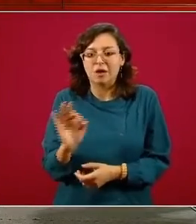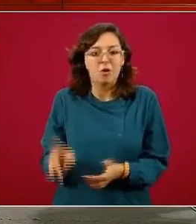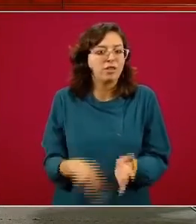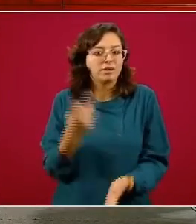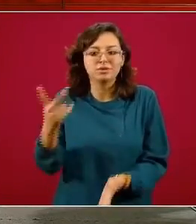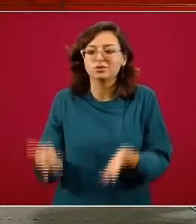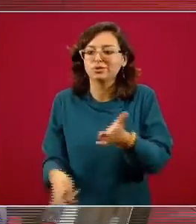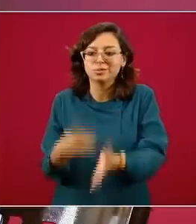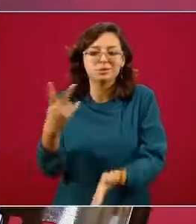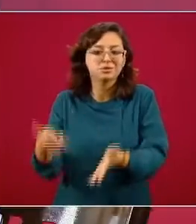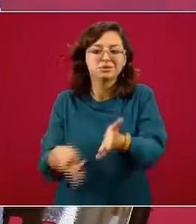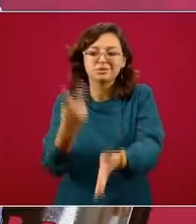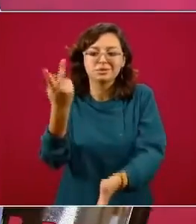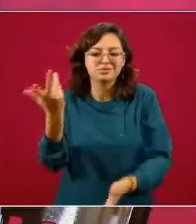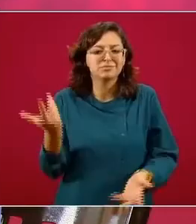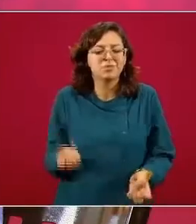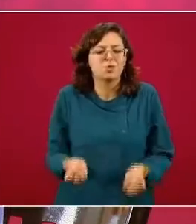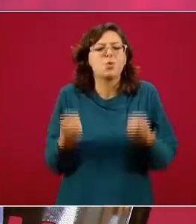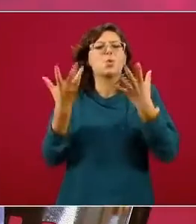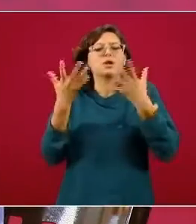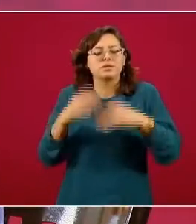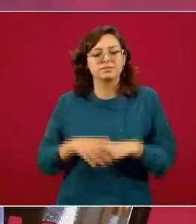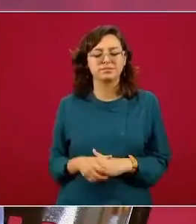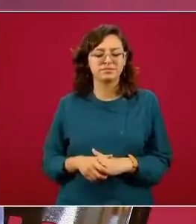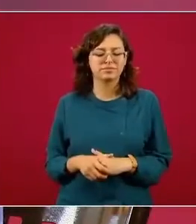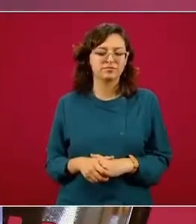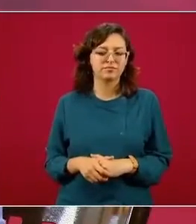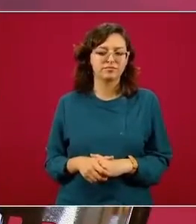y menos de el